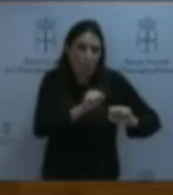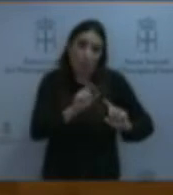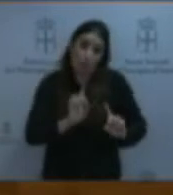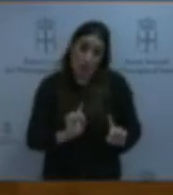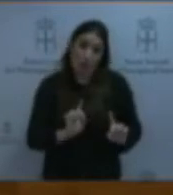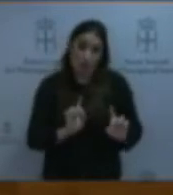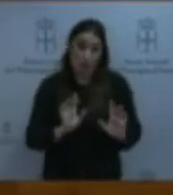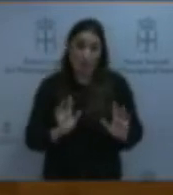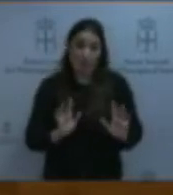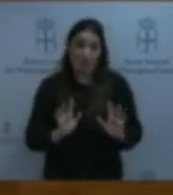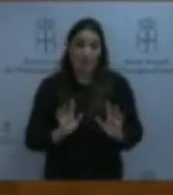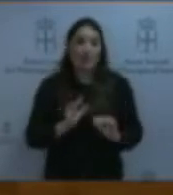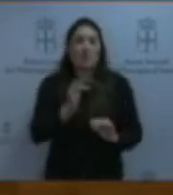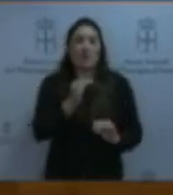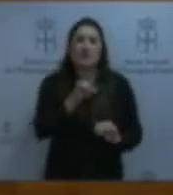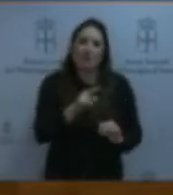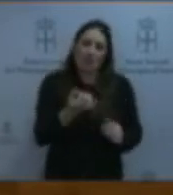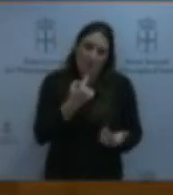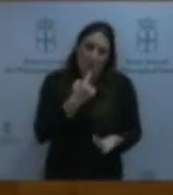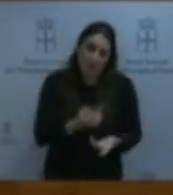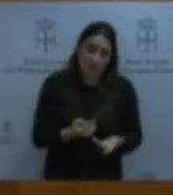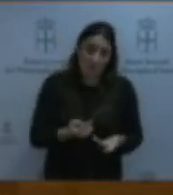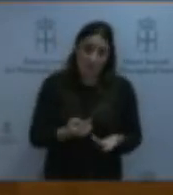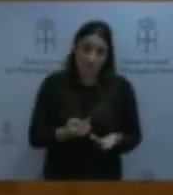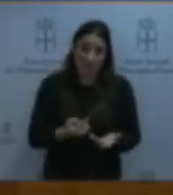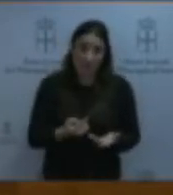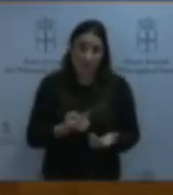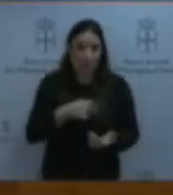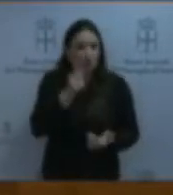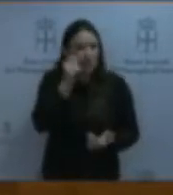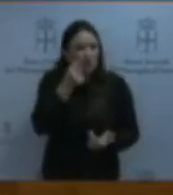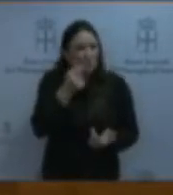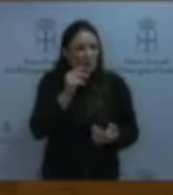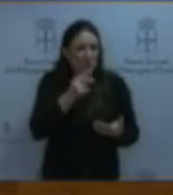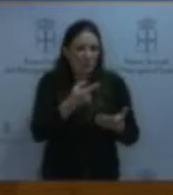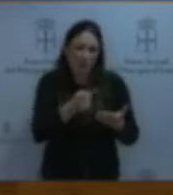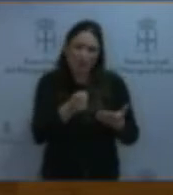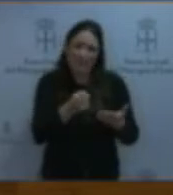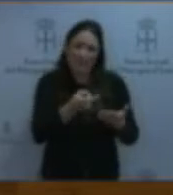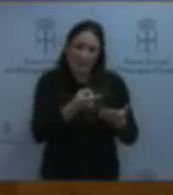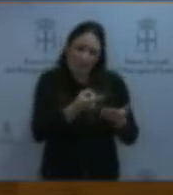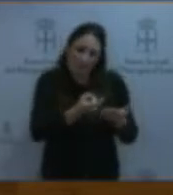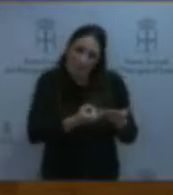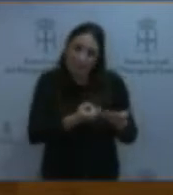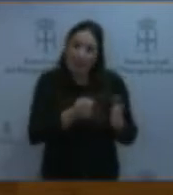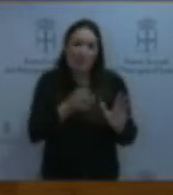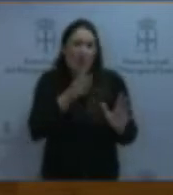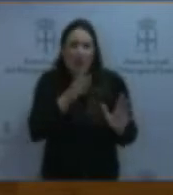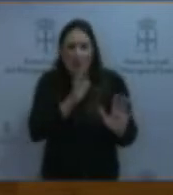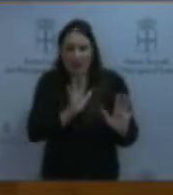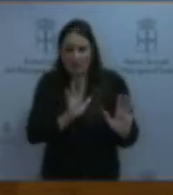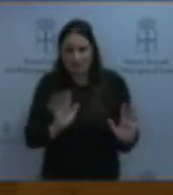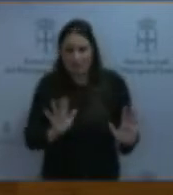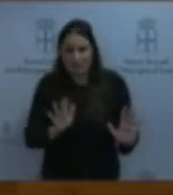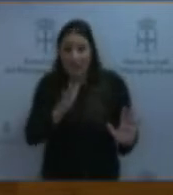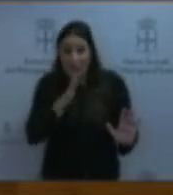también de rigor decirlo detectamos carencias Pero esto no toca ahora La necesidad de la